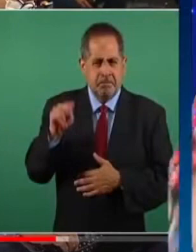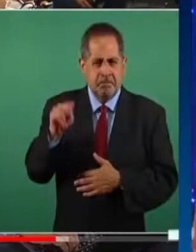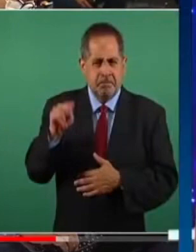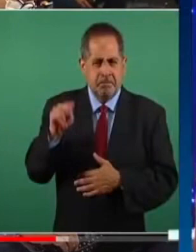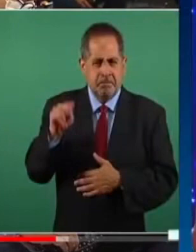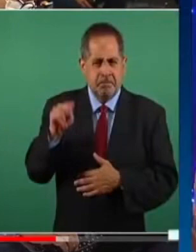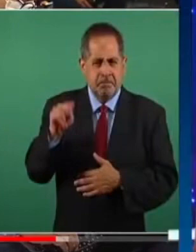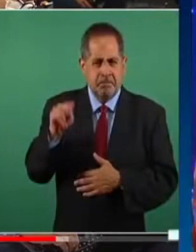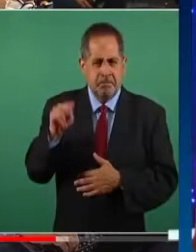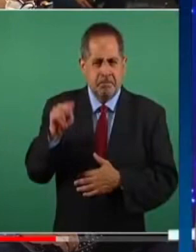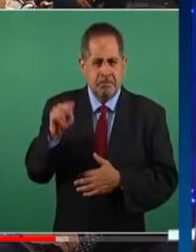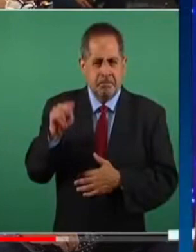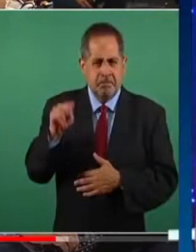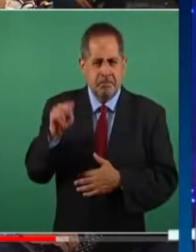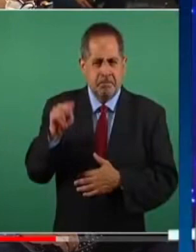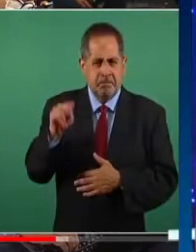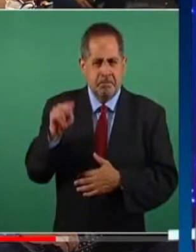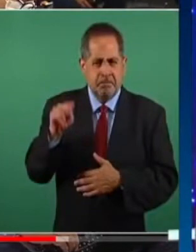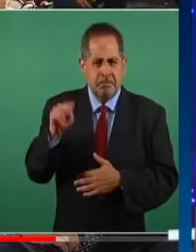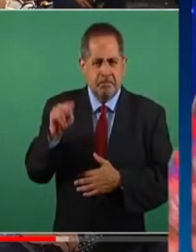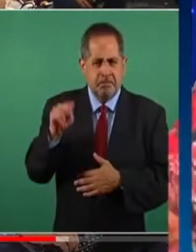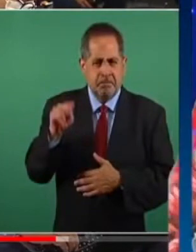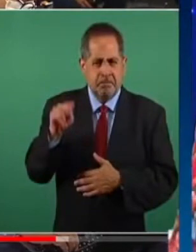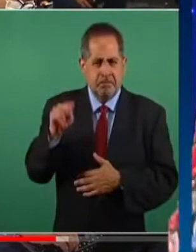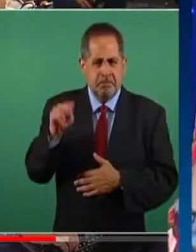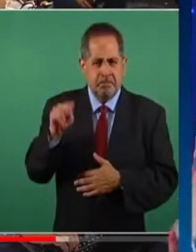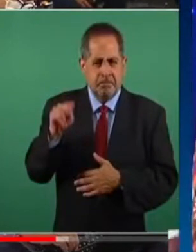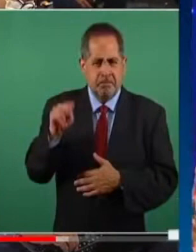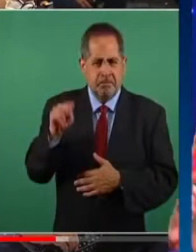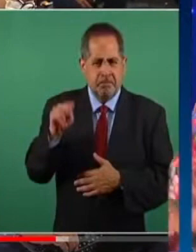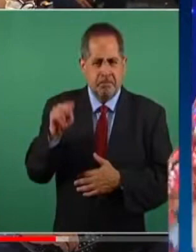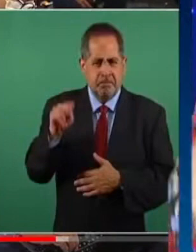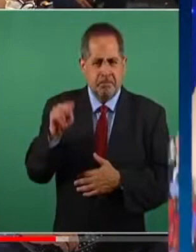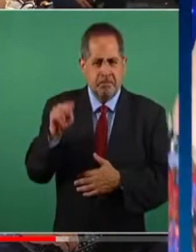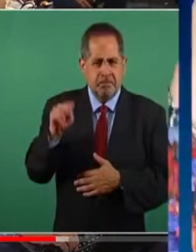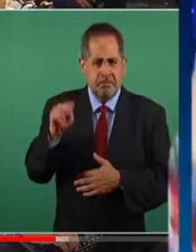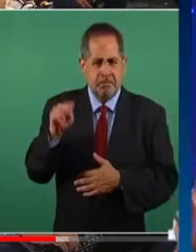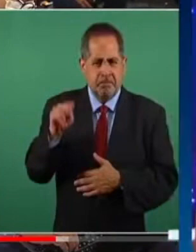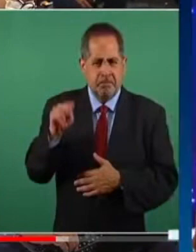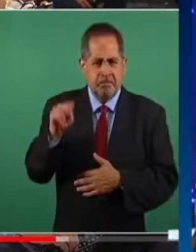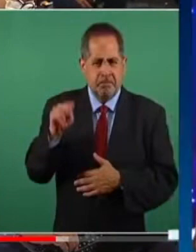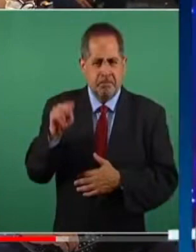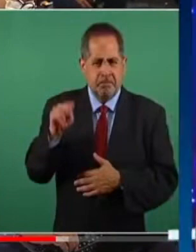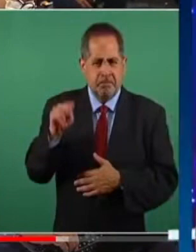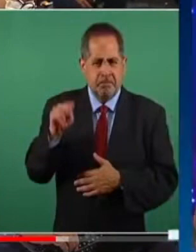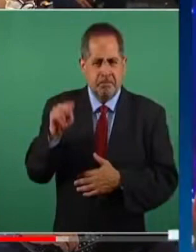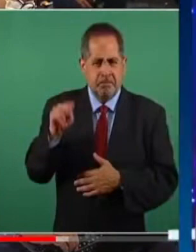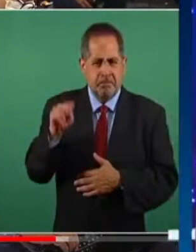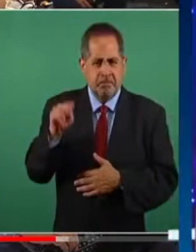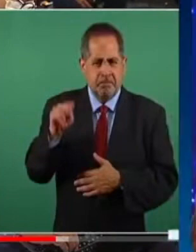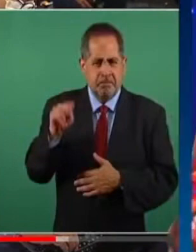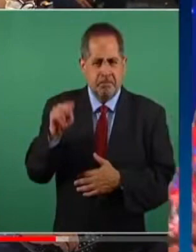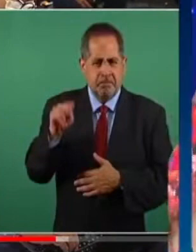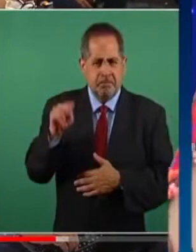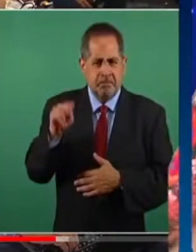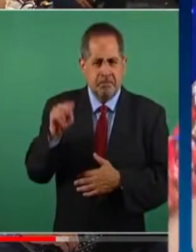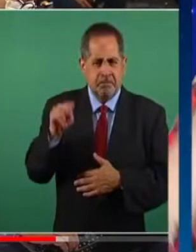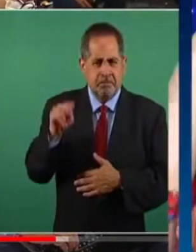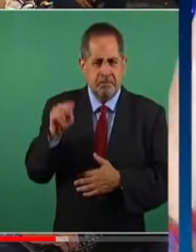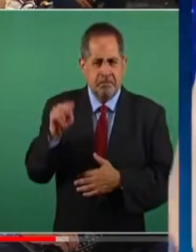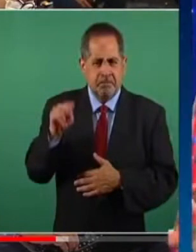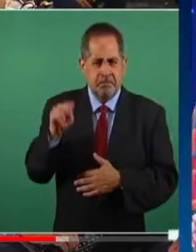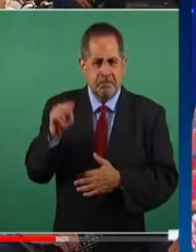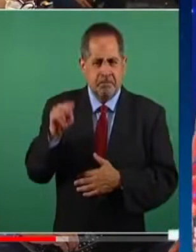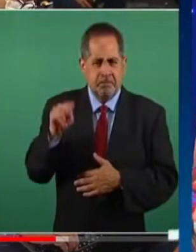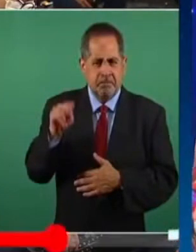no podemos dejar solo al presidente Andrés Manuel quiero que vean su rostro quiero que vean cómo hoy se expresa siempre ha sido muy respetuoso pero de verdad hoy